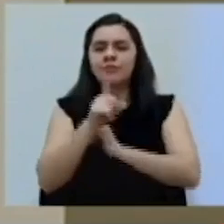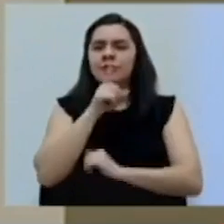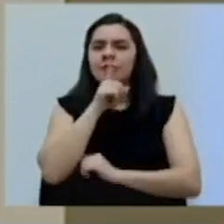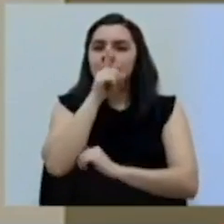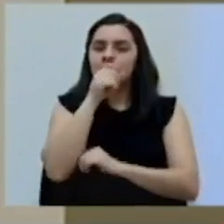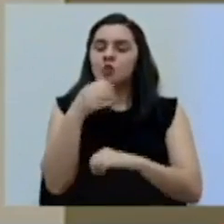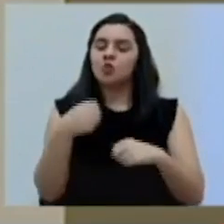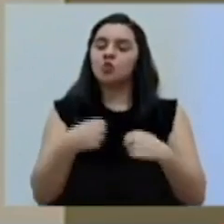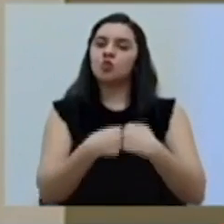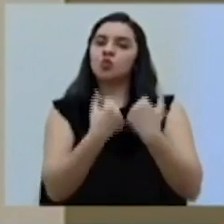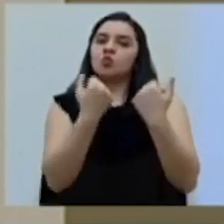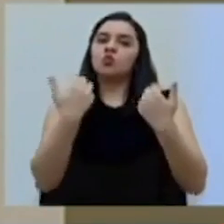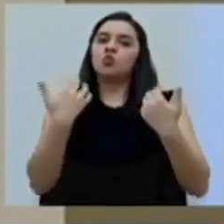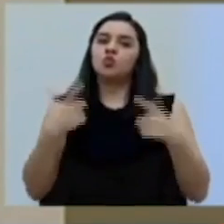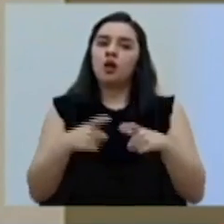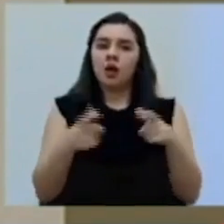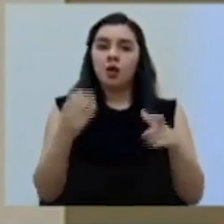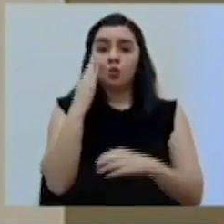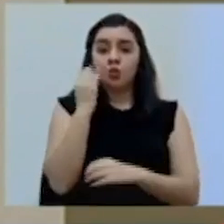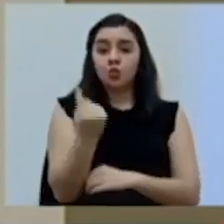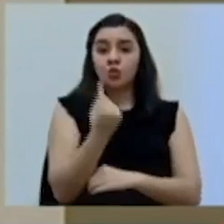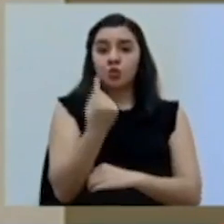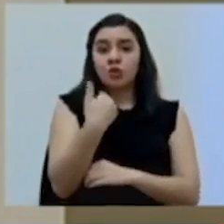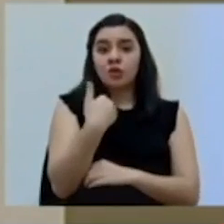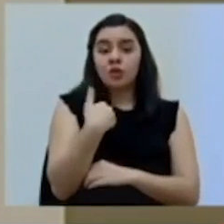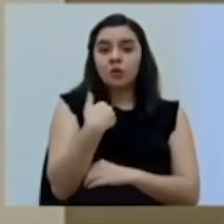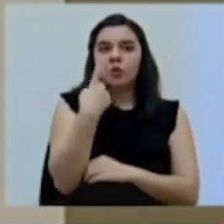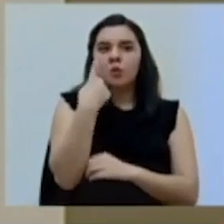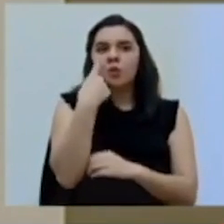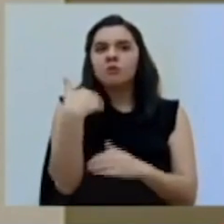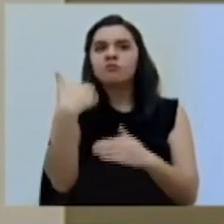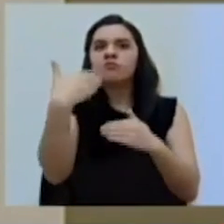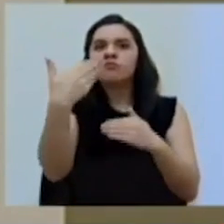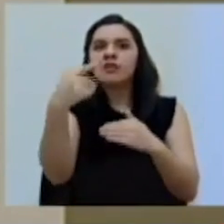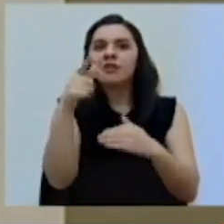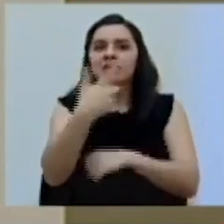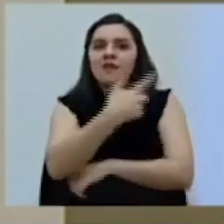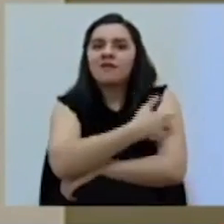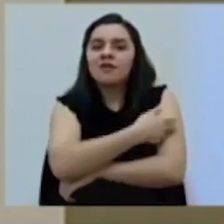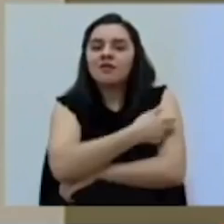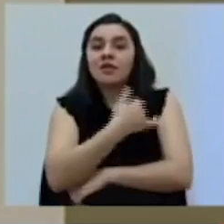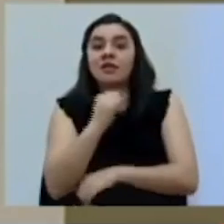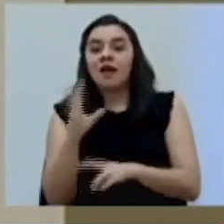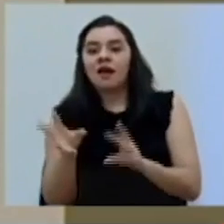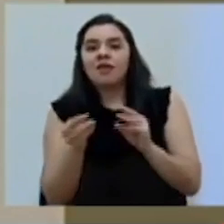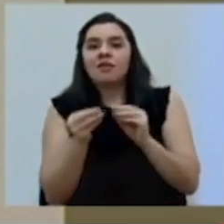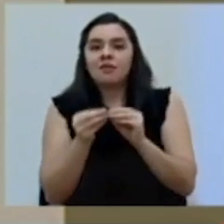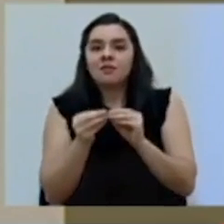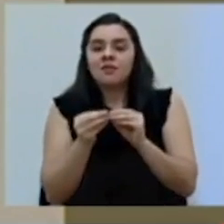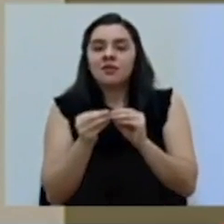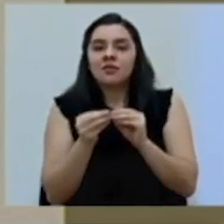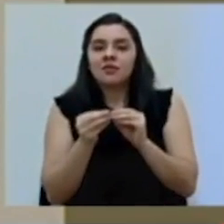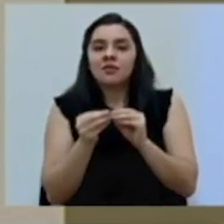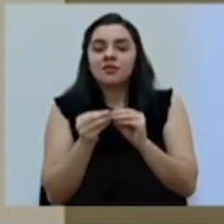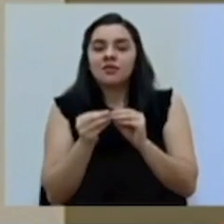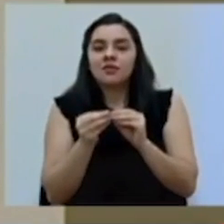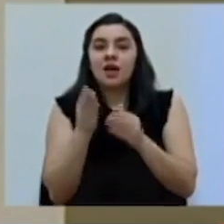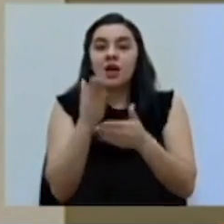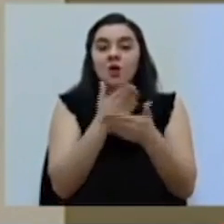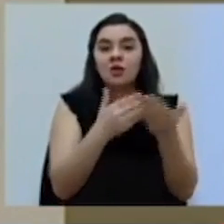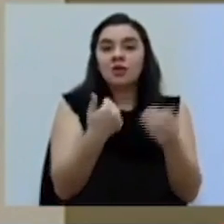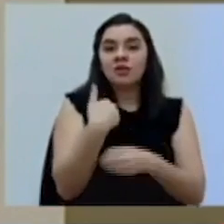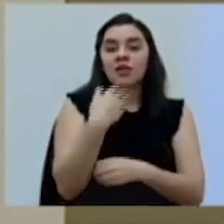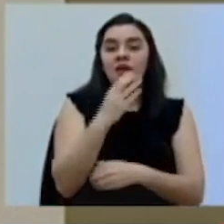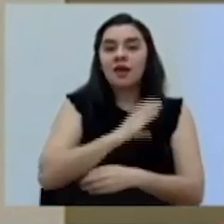un desafío porque no solamente tenemos la expectativa de esta vacuna, sino que también sabemos que algunas de ellas cuentan con